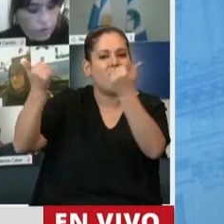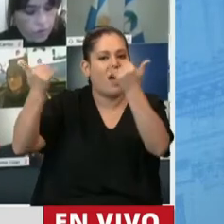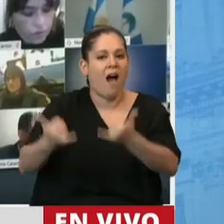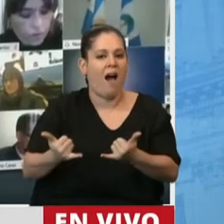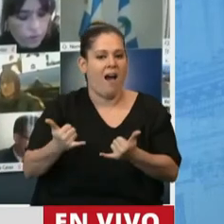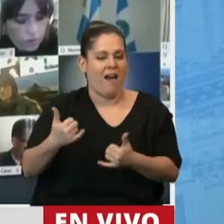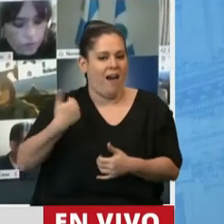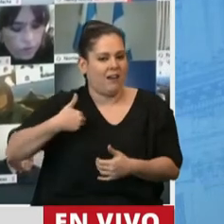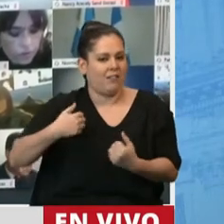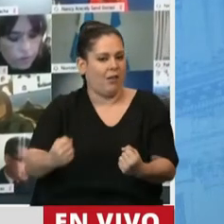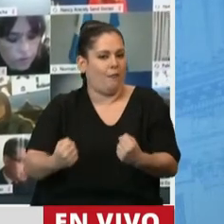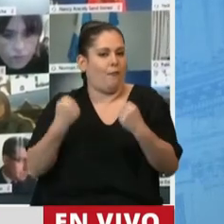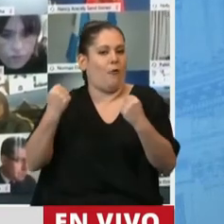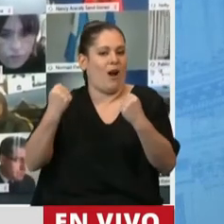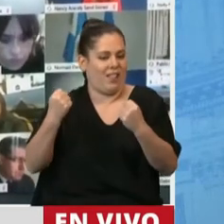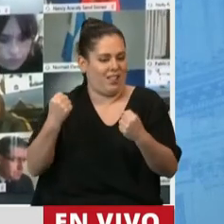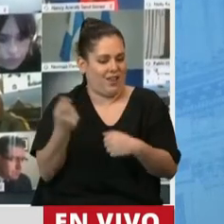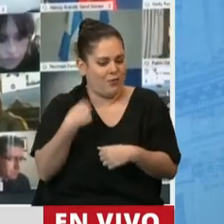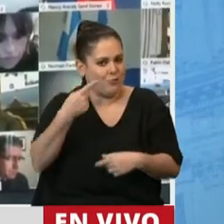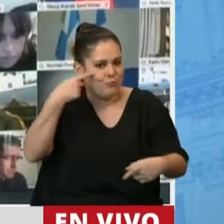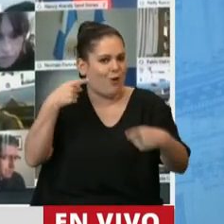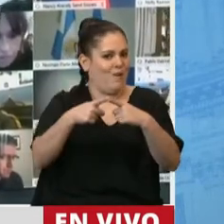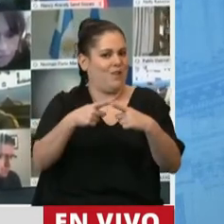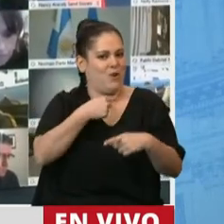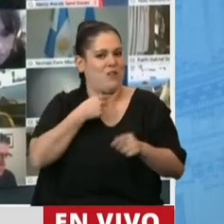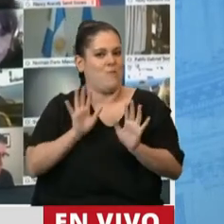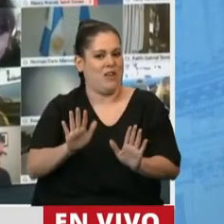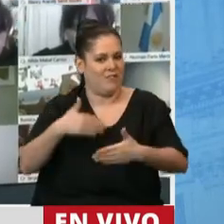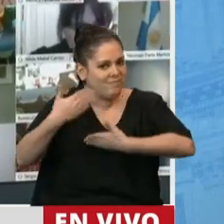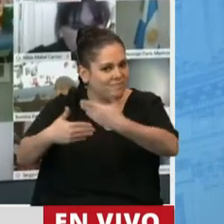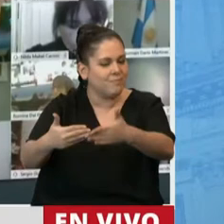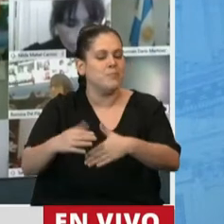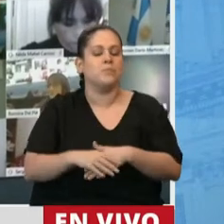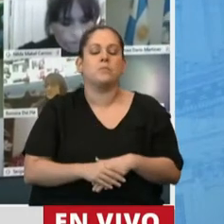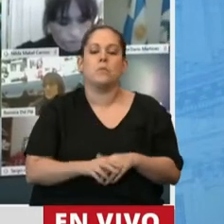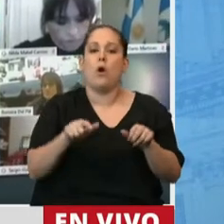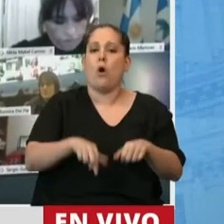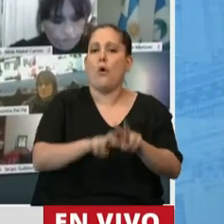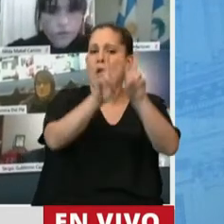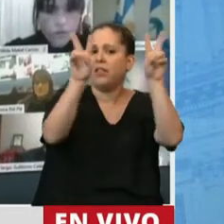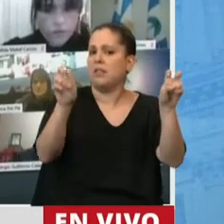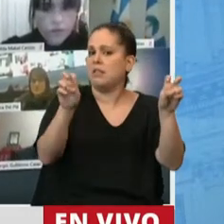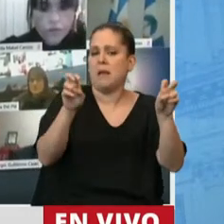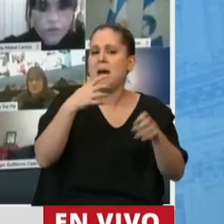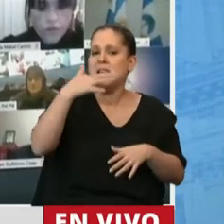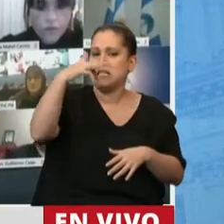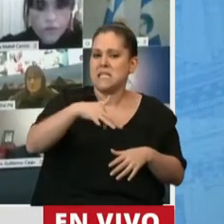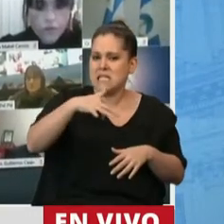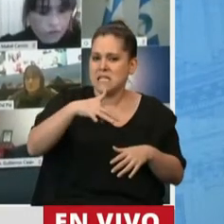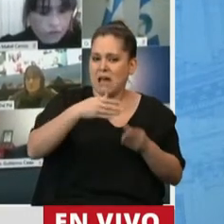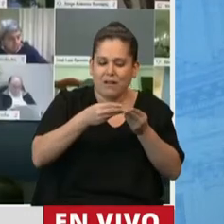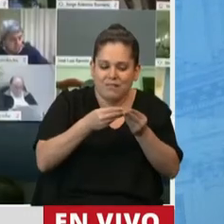de la que hablamos permanentemente. La donación de plasma, que es el tema que nos toca en este momento,